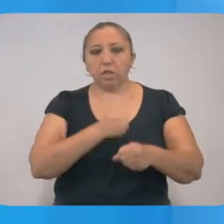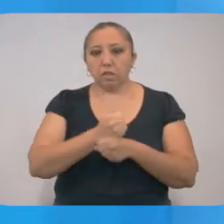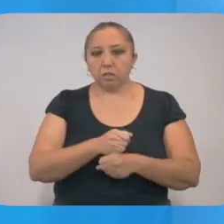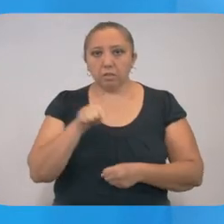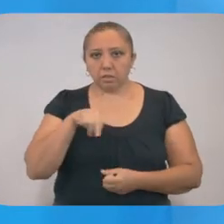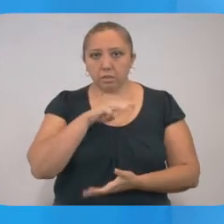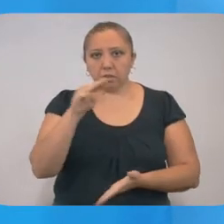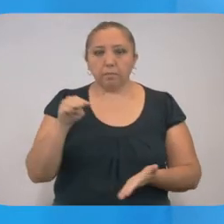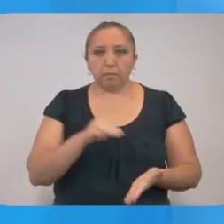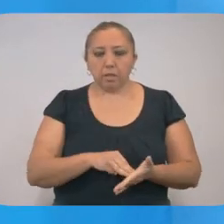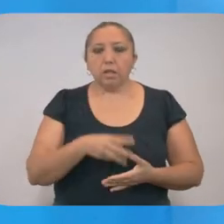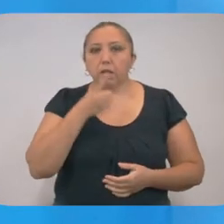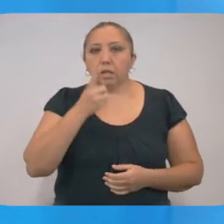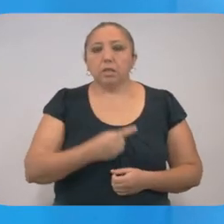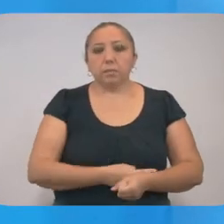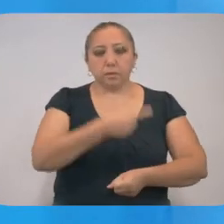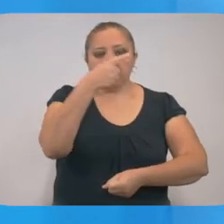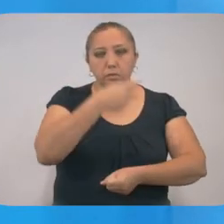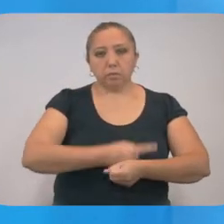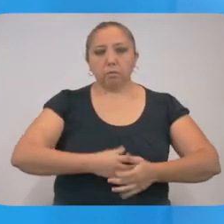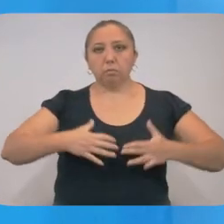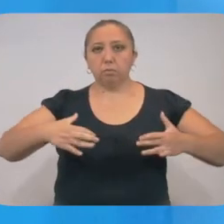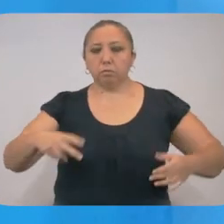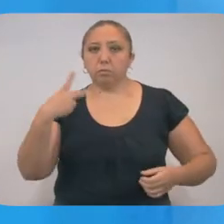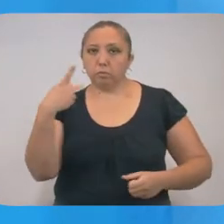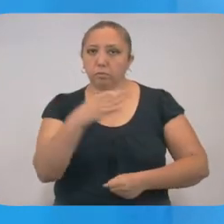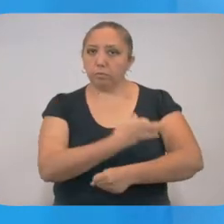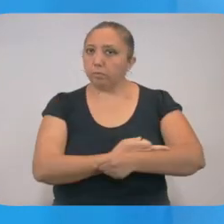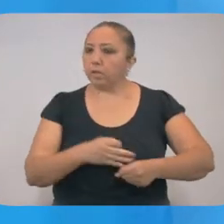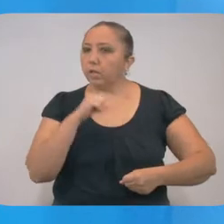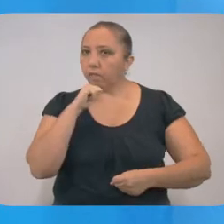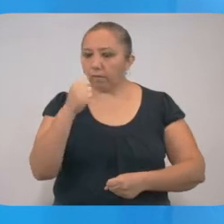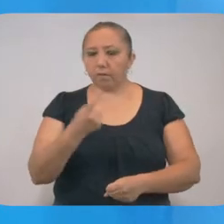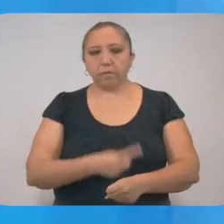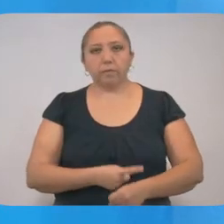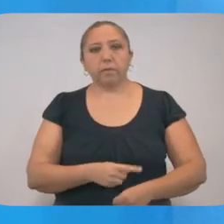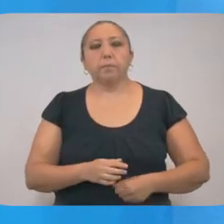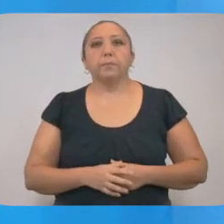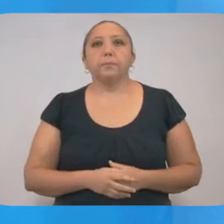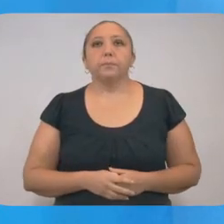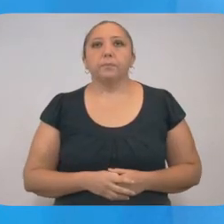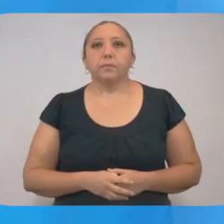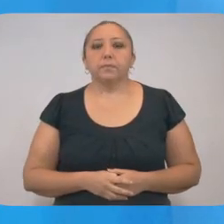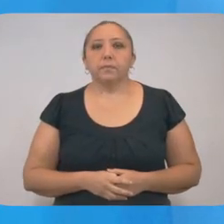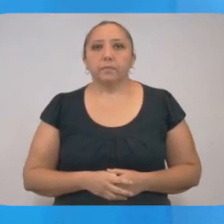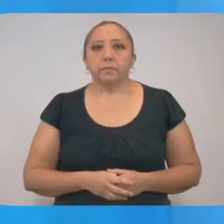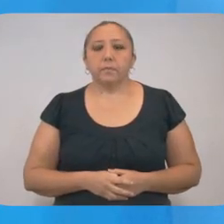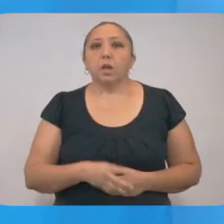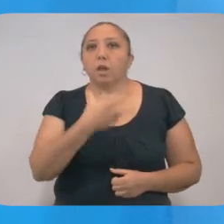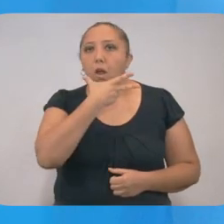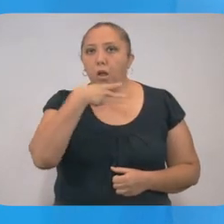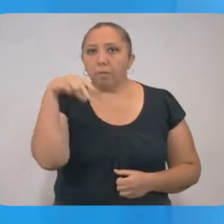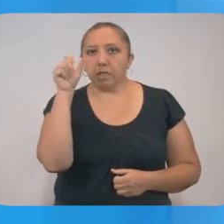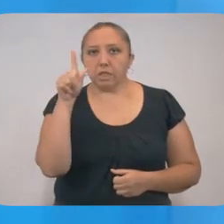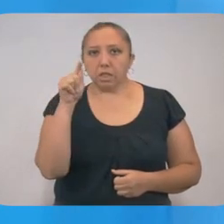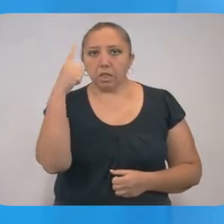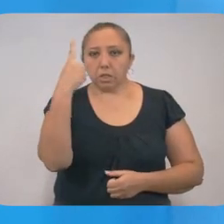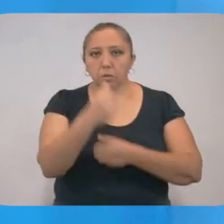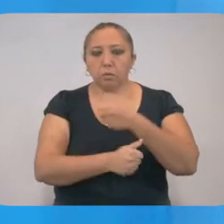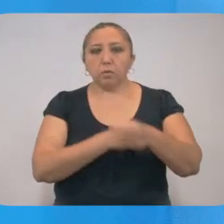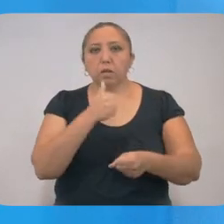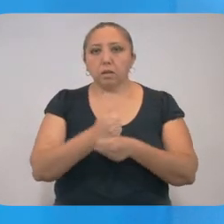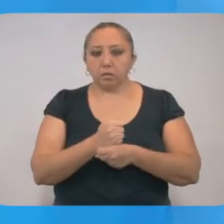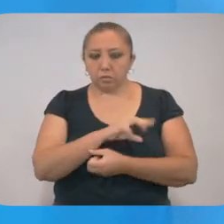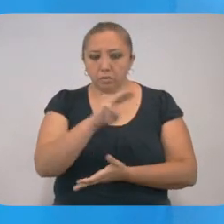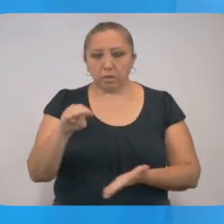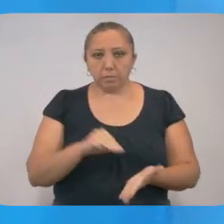Mérida, con hipertensión y obesidad. Sus contactos hasta el momento se reportan asintomáticos. Hombre de 71 años de